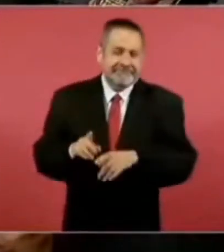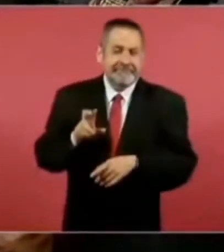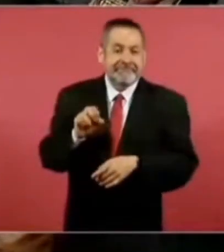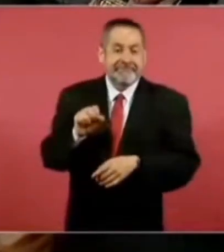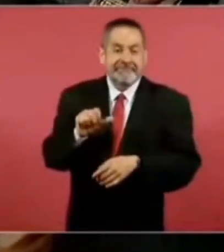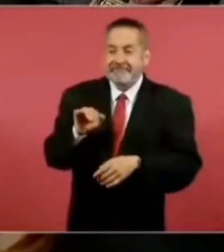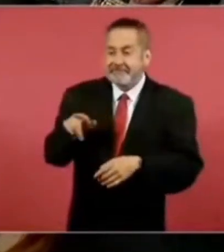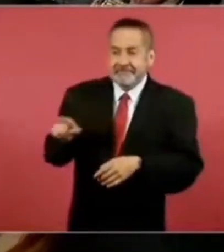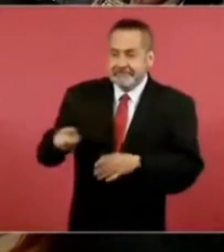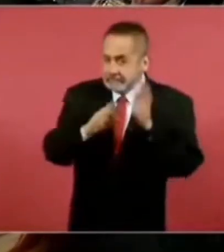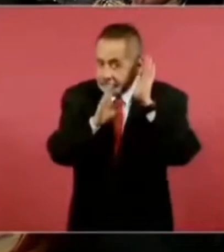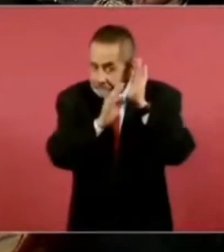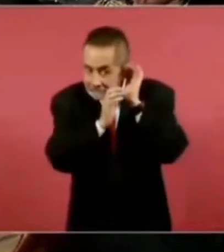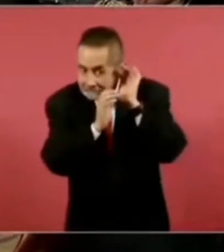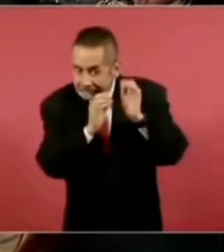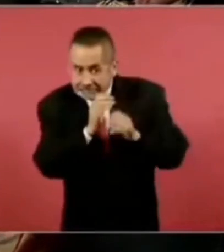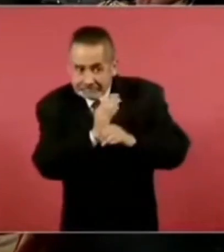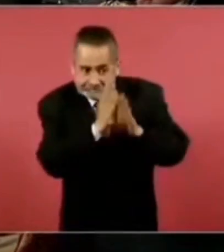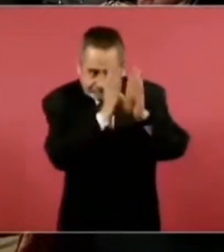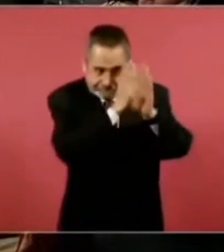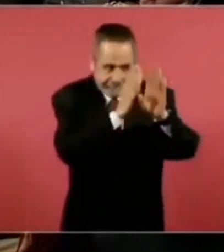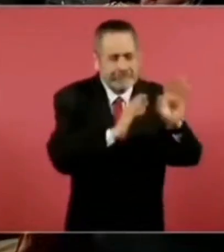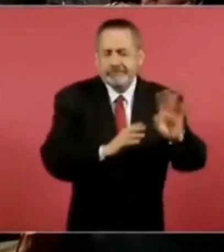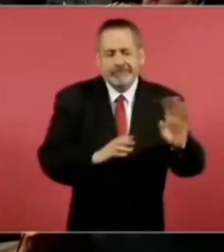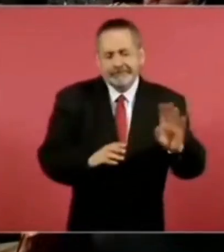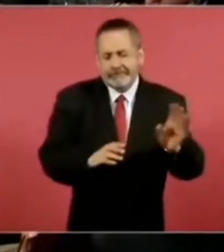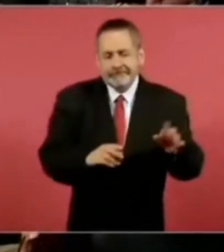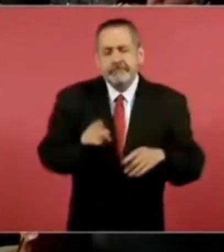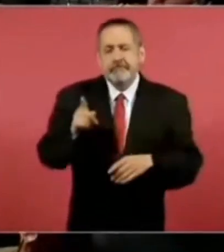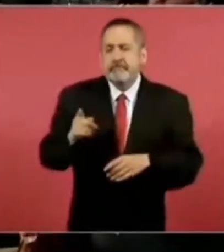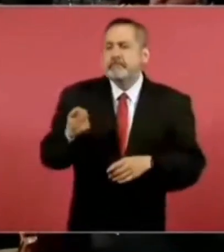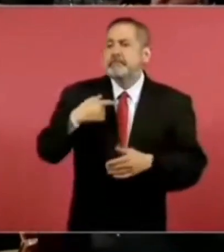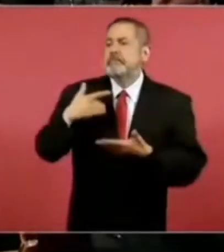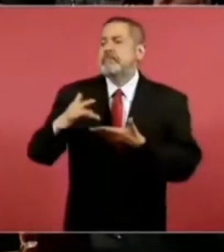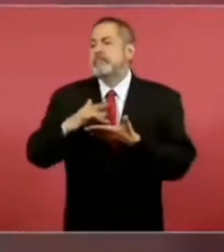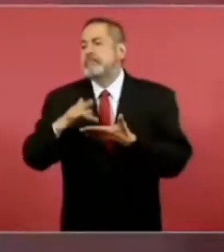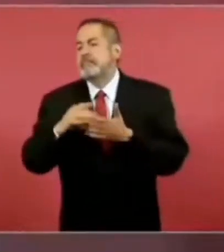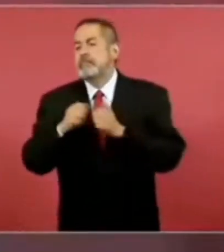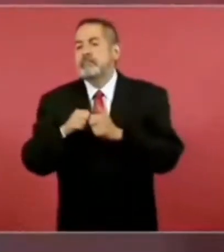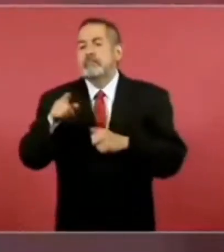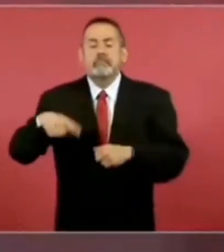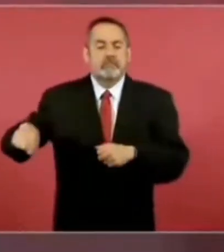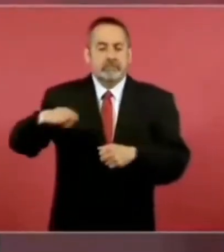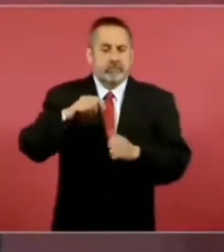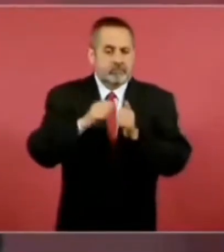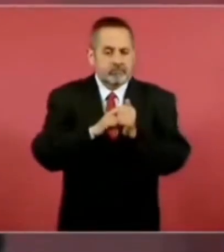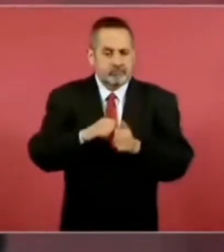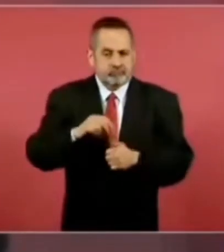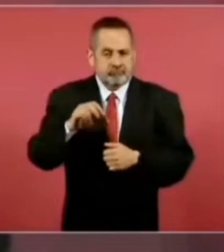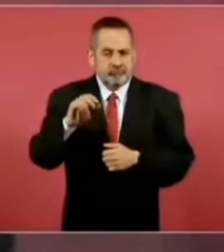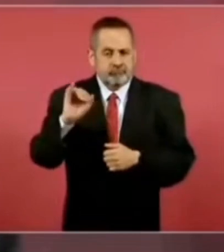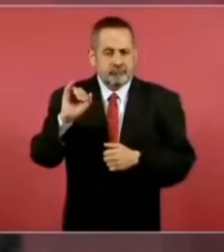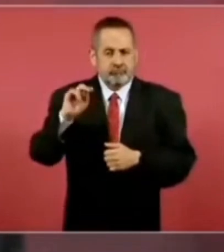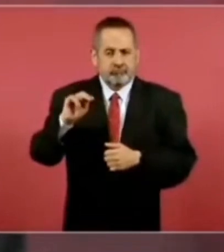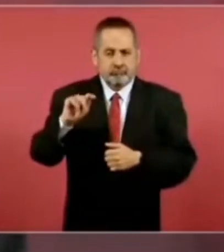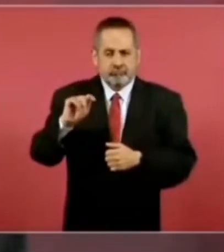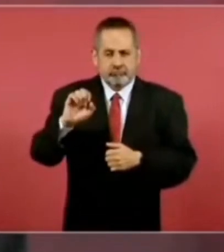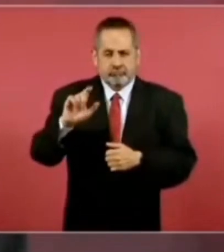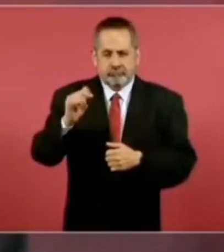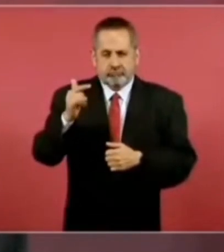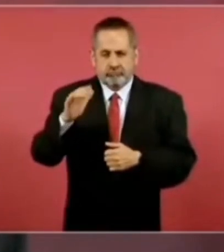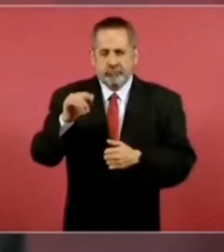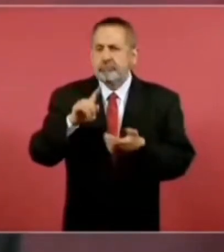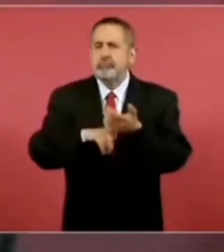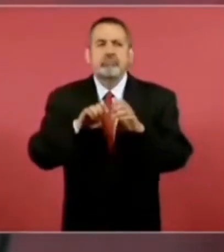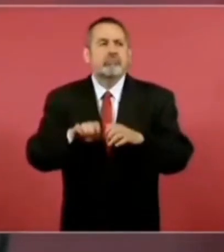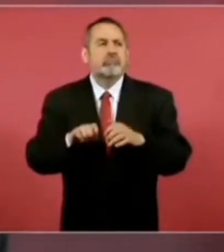sí se apoyan en inteligencia cuando hay secuestros,